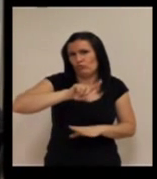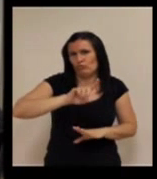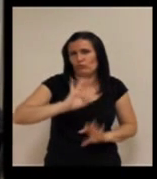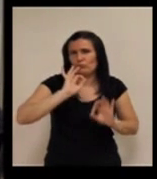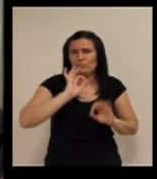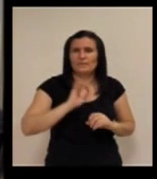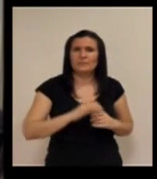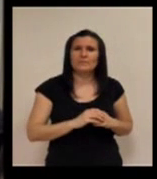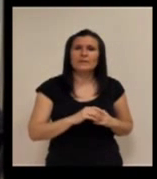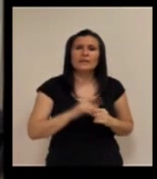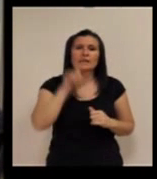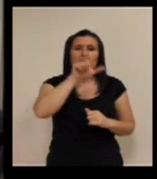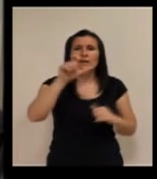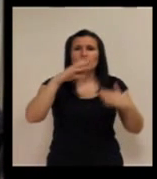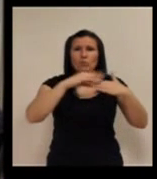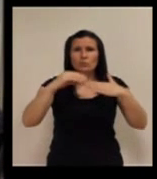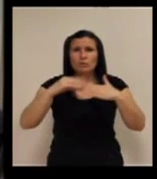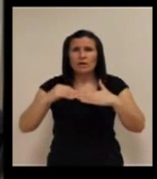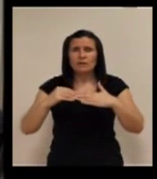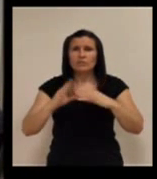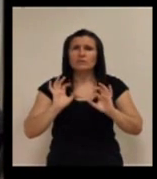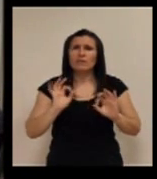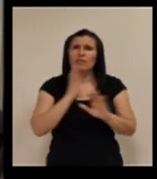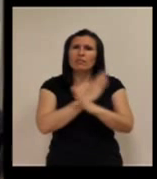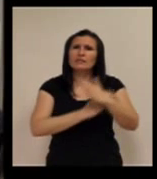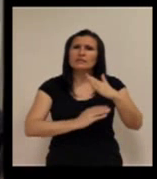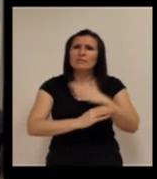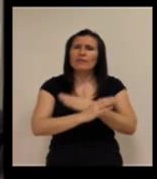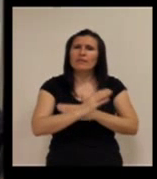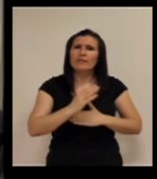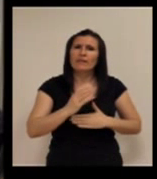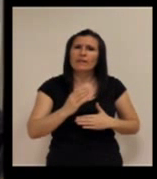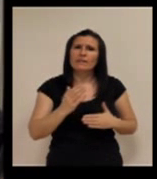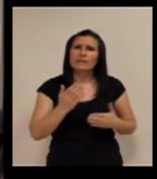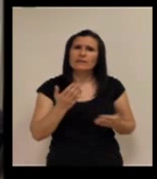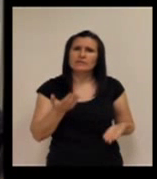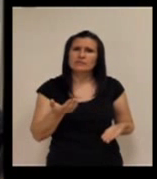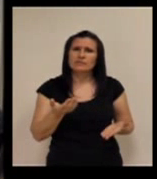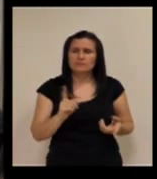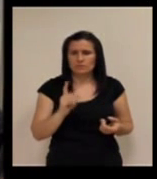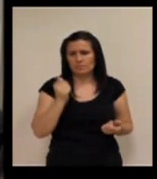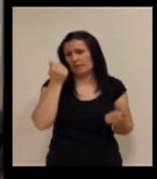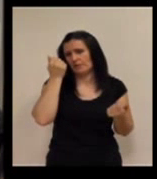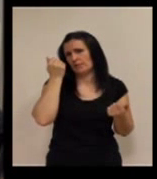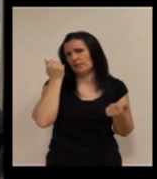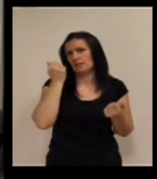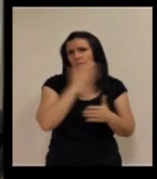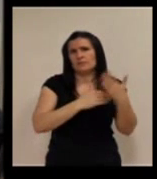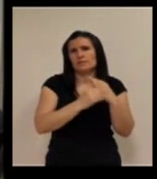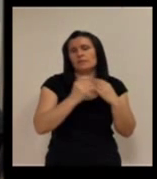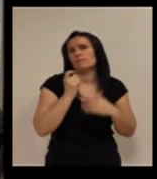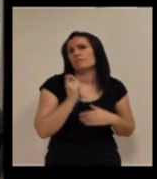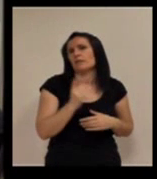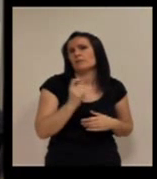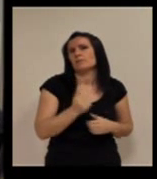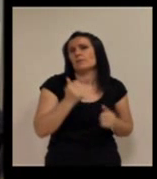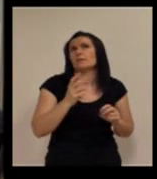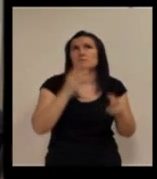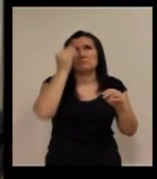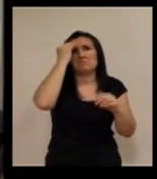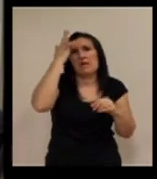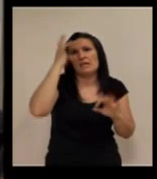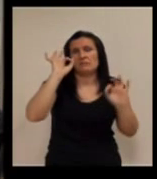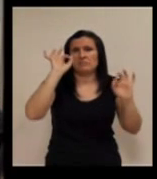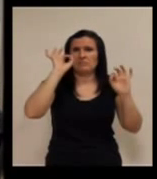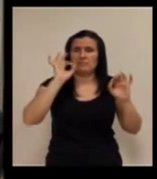todos, perdón, también, Usuarios, ¿qué discapacidades tenéis? Bueno, más frecuentes, imagino que son